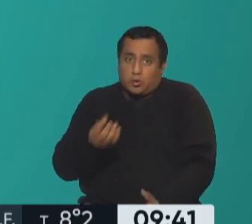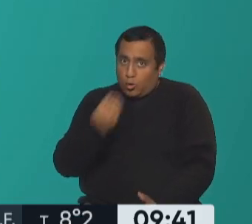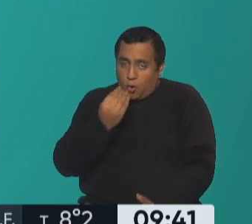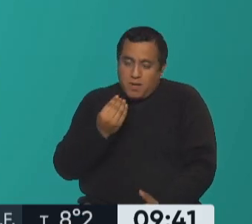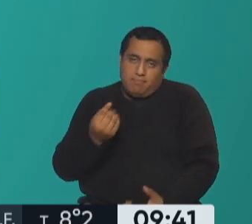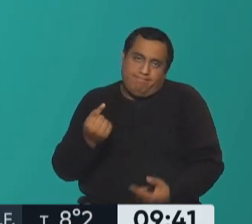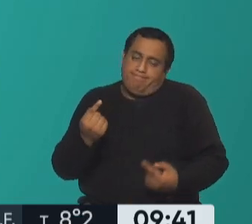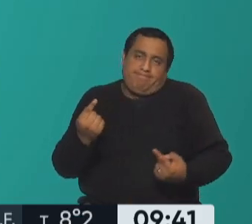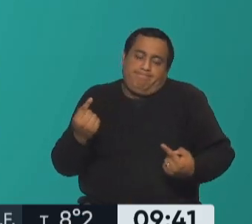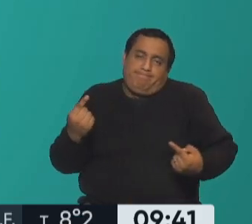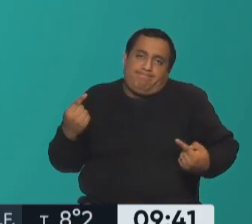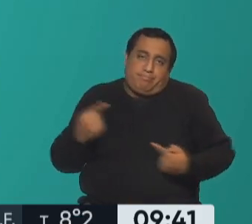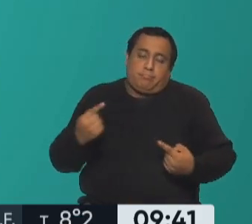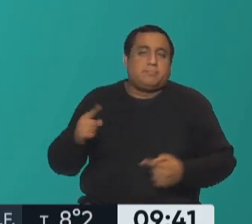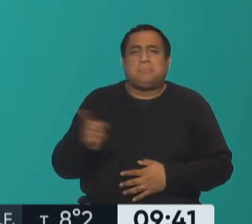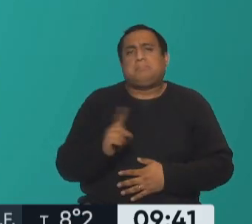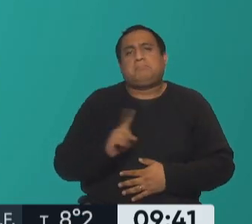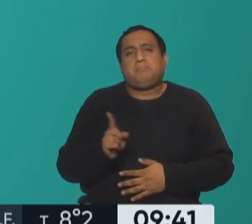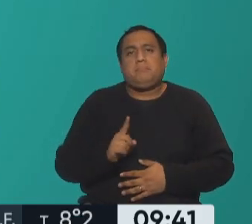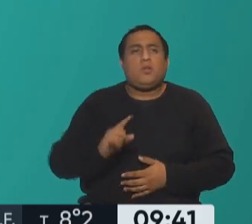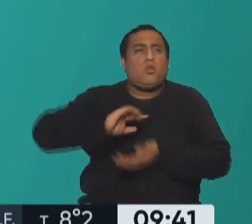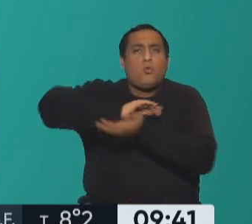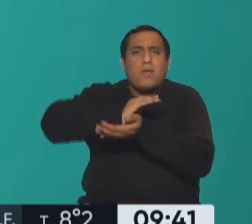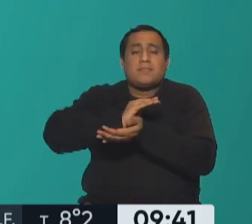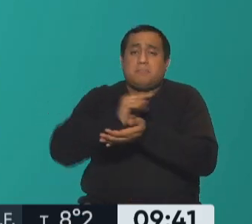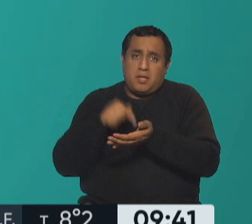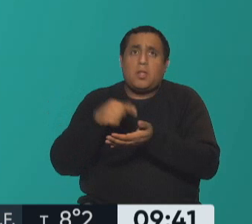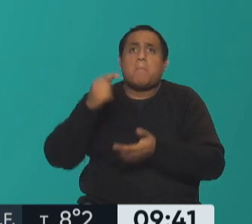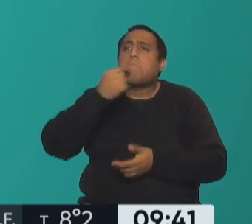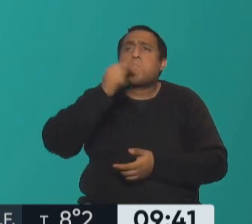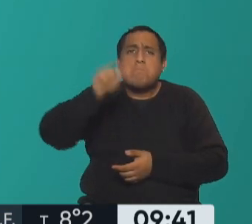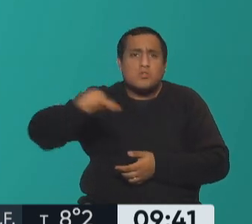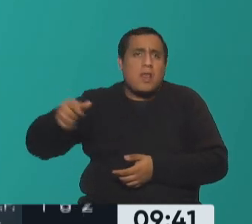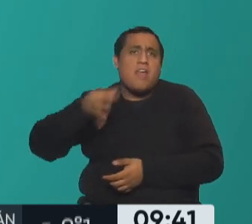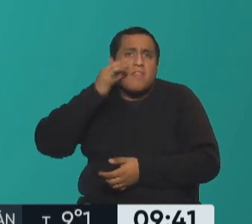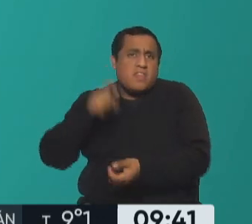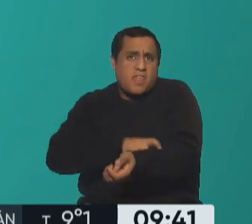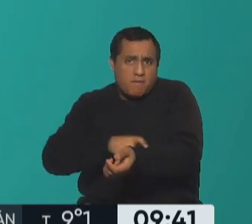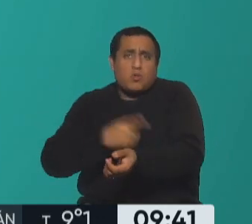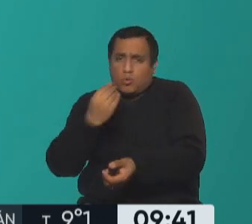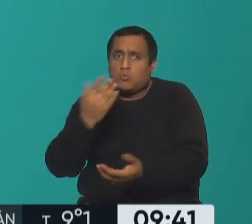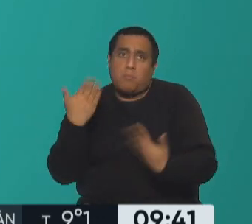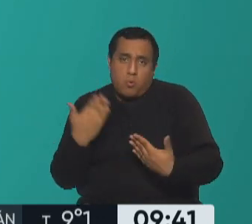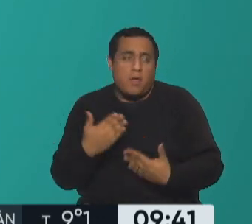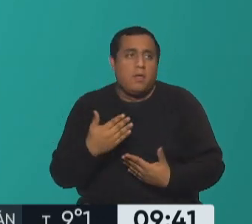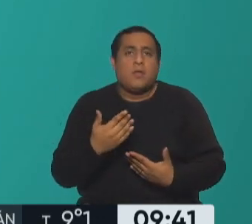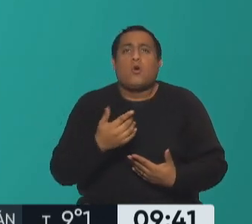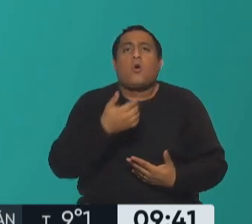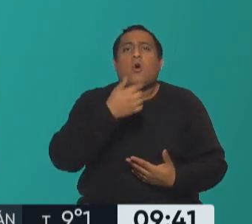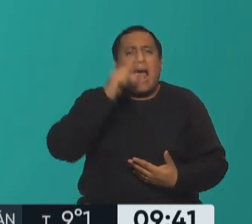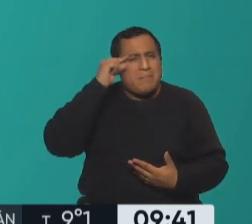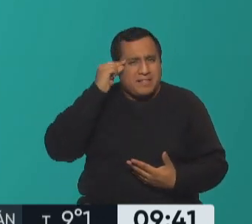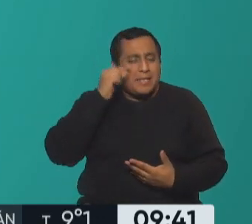y la nuez, por ejemplo, se ha visto que es indicada para personas con padecimiento de diabetes, la almendra para personas con padecimientos